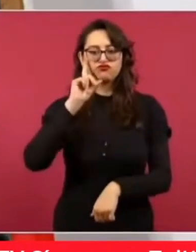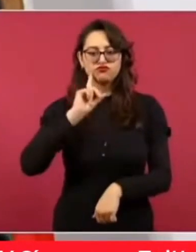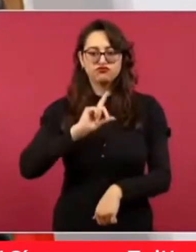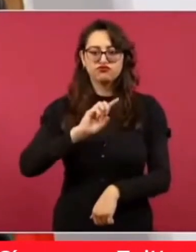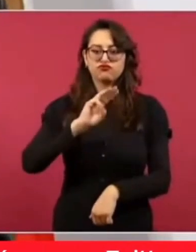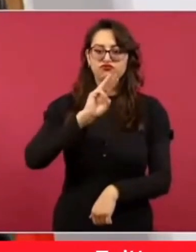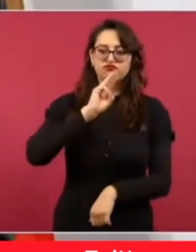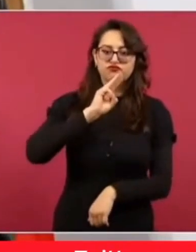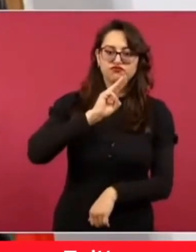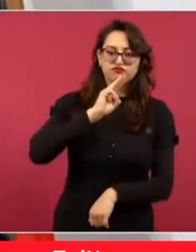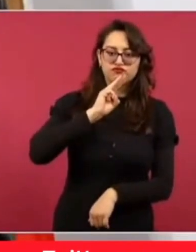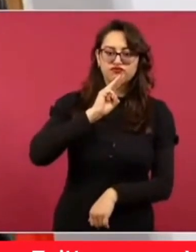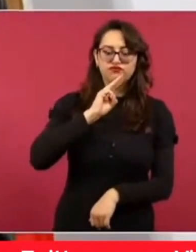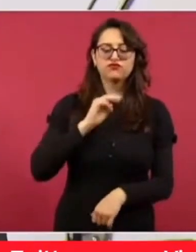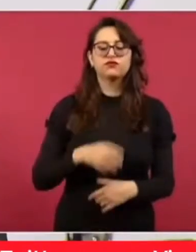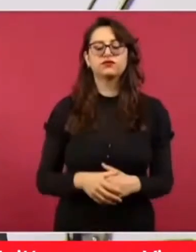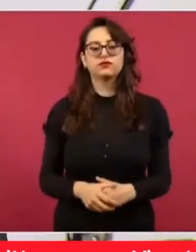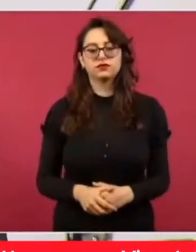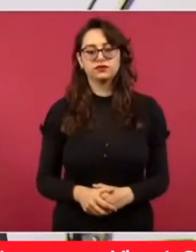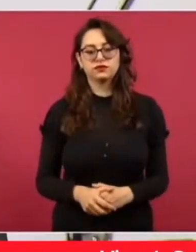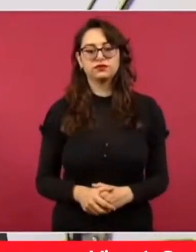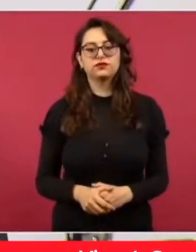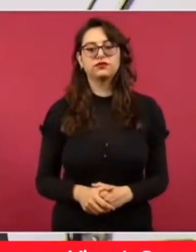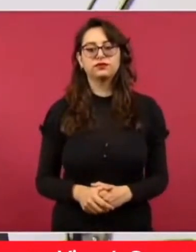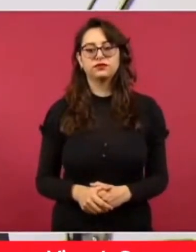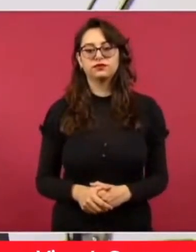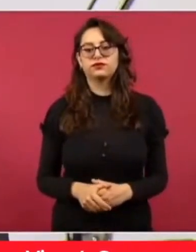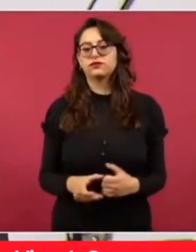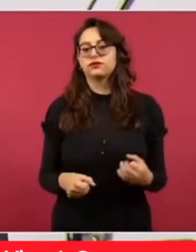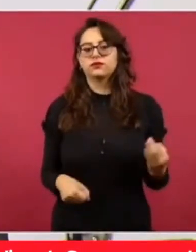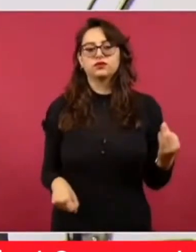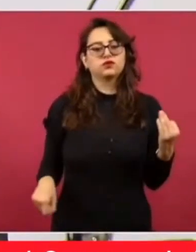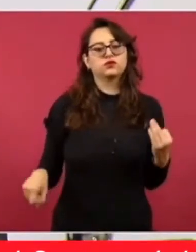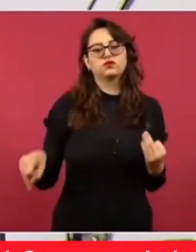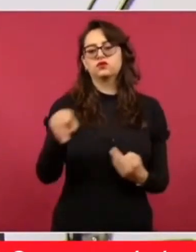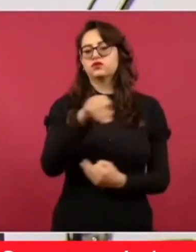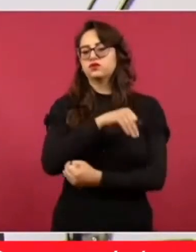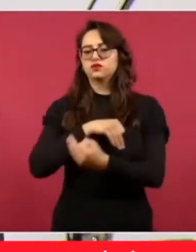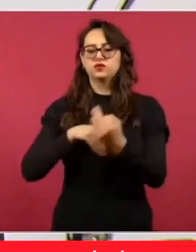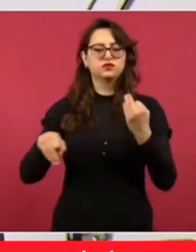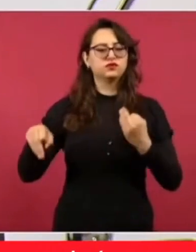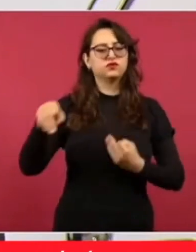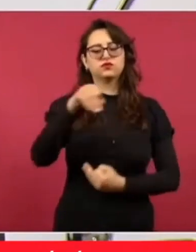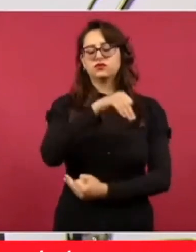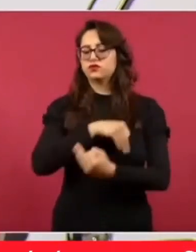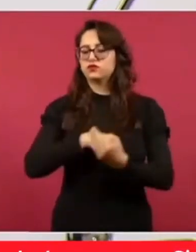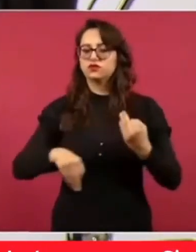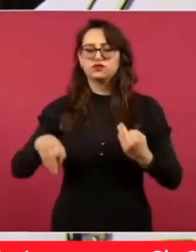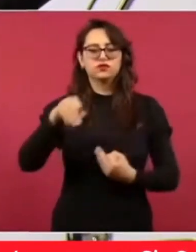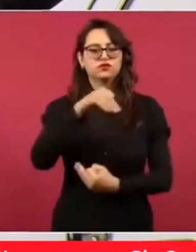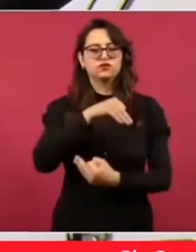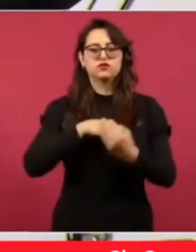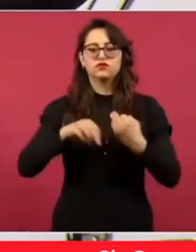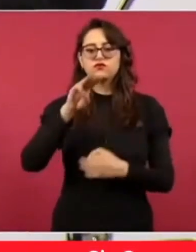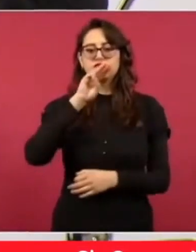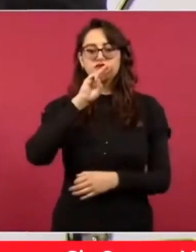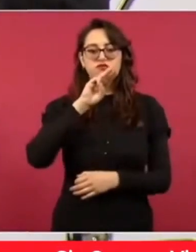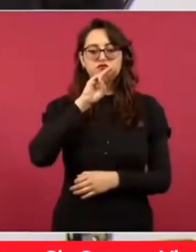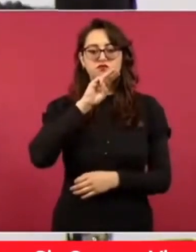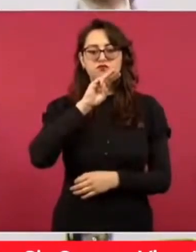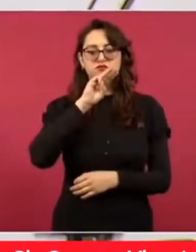a todas, todas, las mamás buenos,